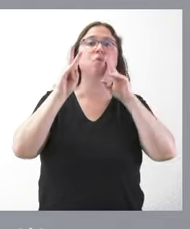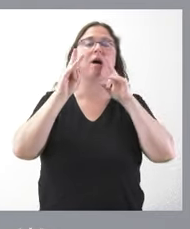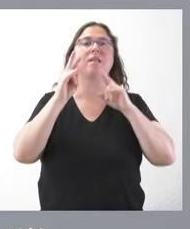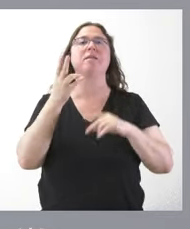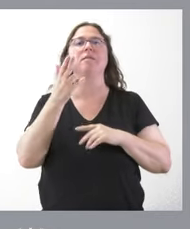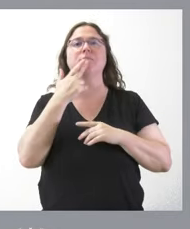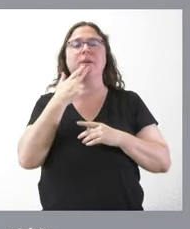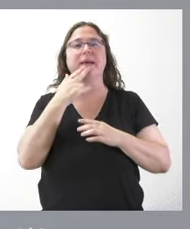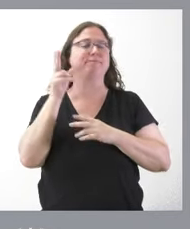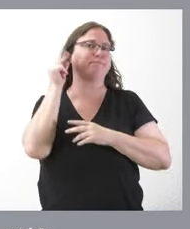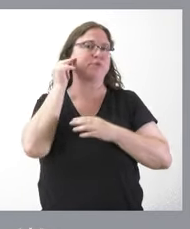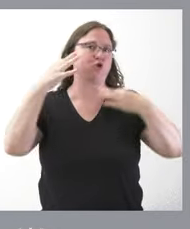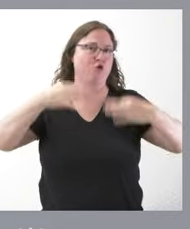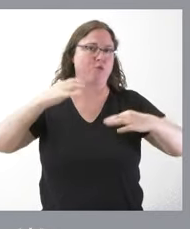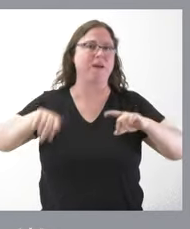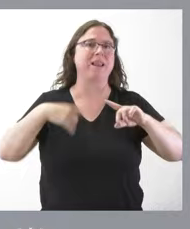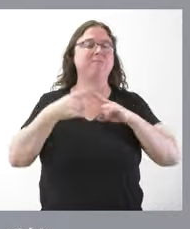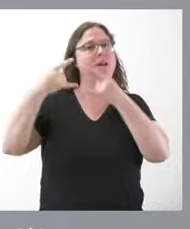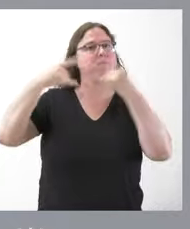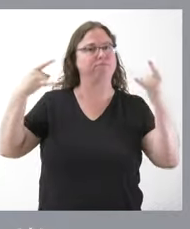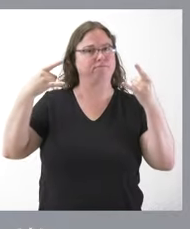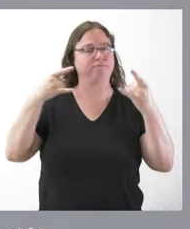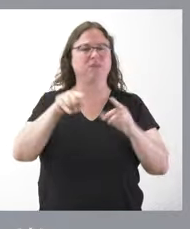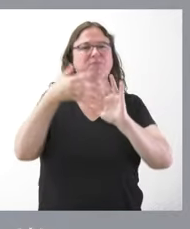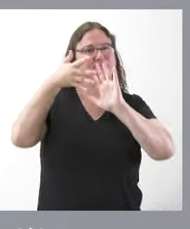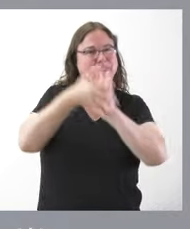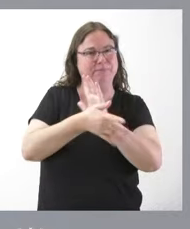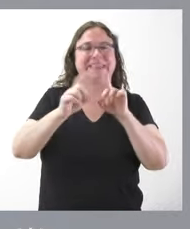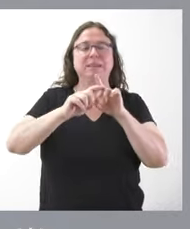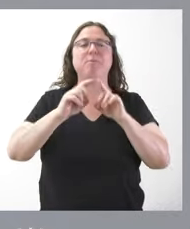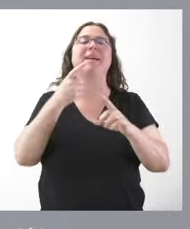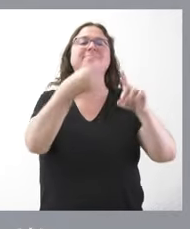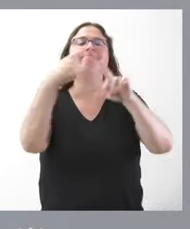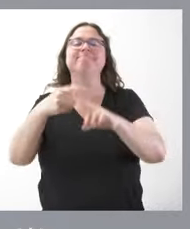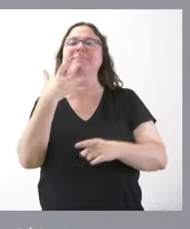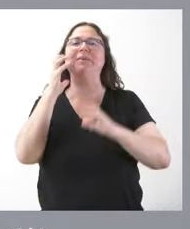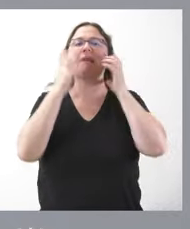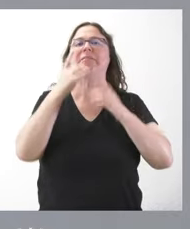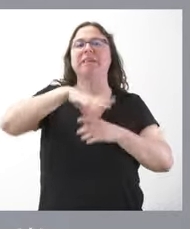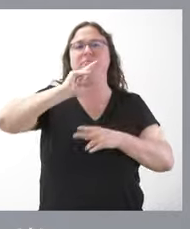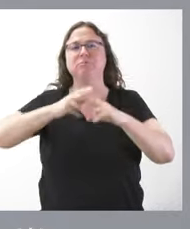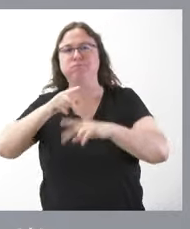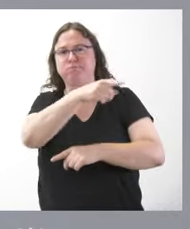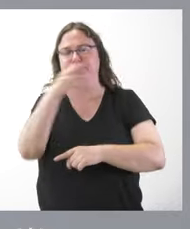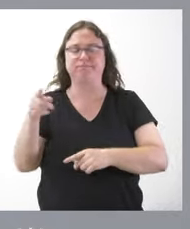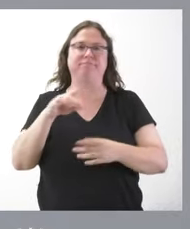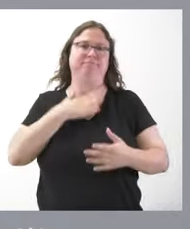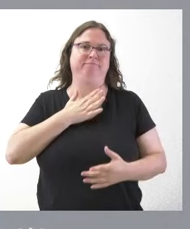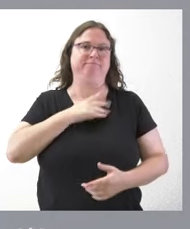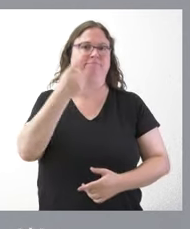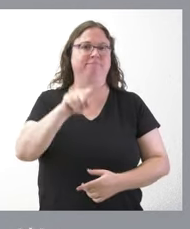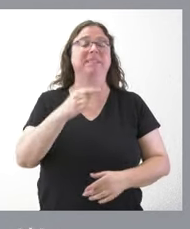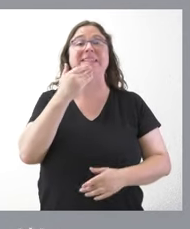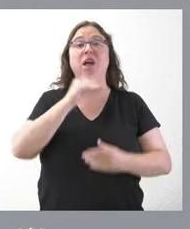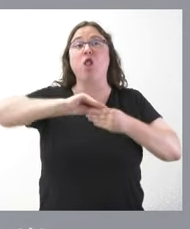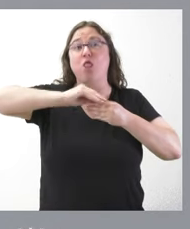el total convencional y también de tipo electrónico. Tienen ustedes el detalle de cada uno de estos lotes, que como está en la documentación, si me permiten,